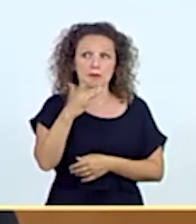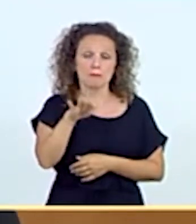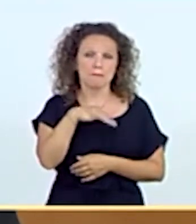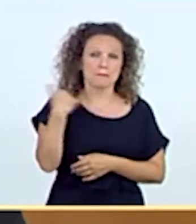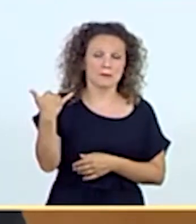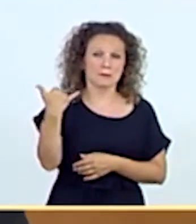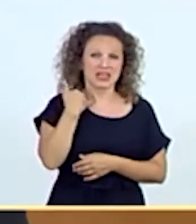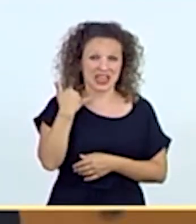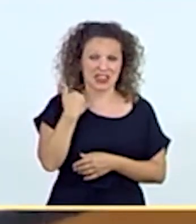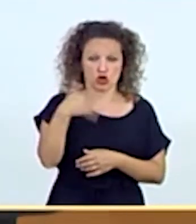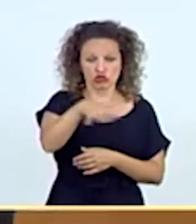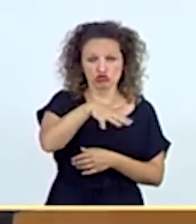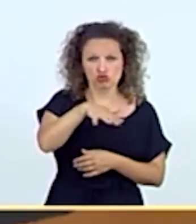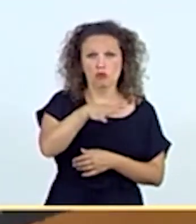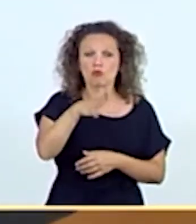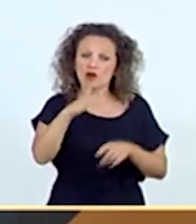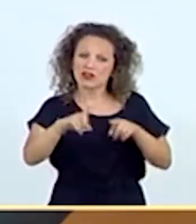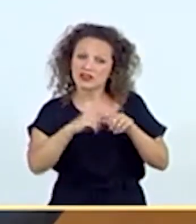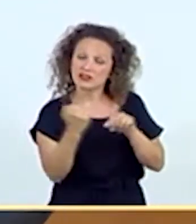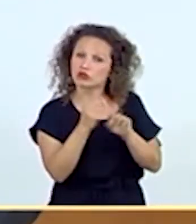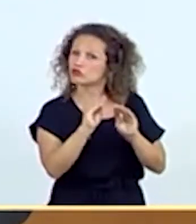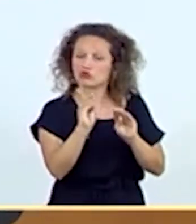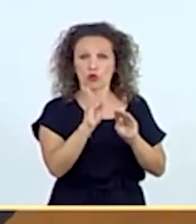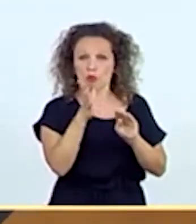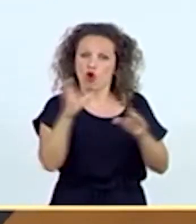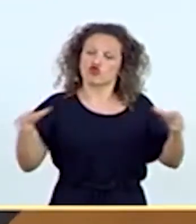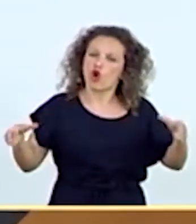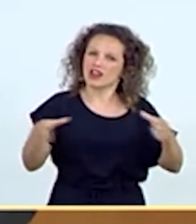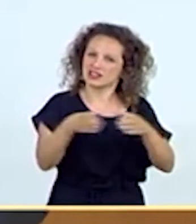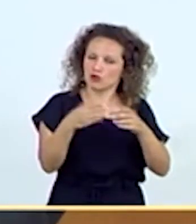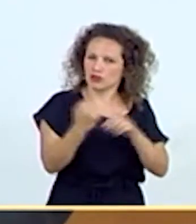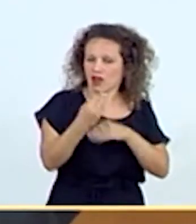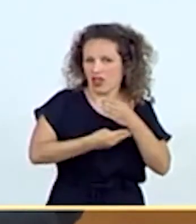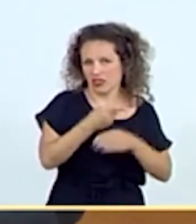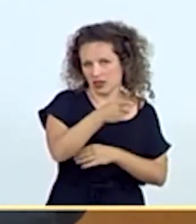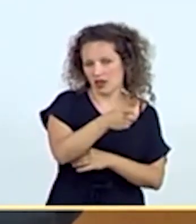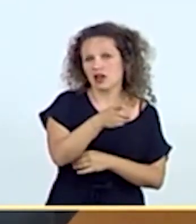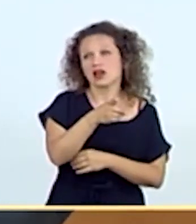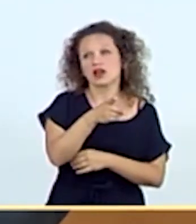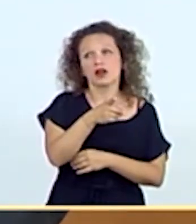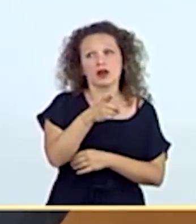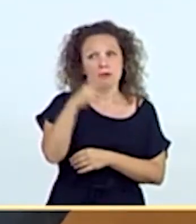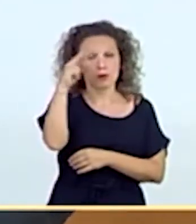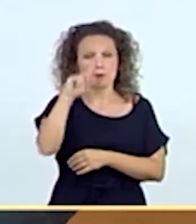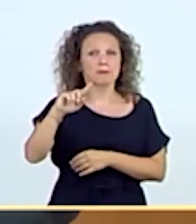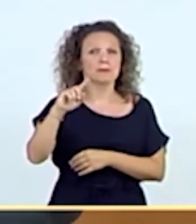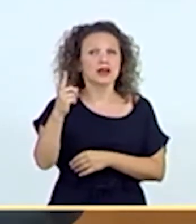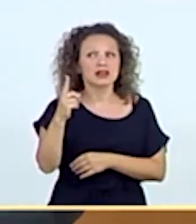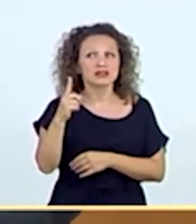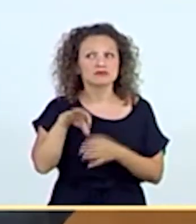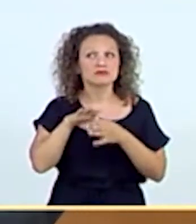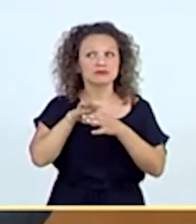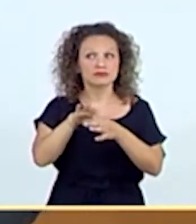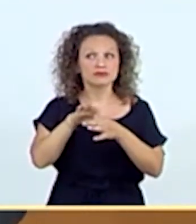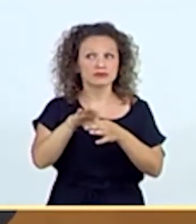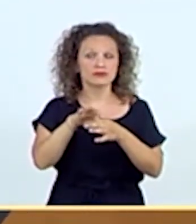tanto por las condiciones críticas de trabajo, sino por los colectivos que desempeñan sus trabajos. Algunos otros, quizá los que más nos preocupan ahora, los vinculados a algunas